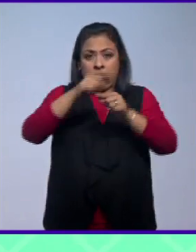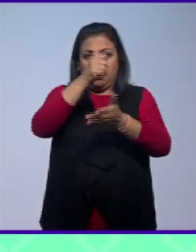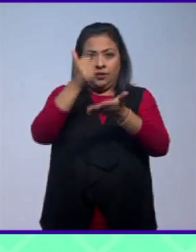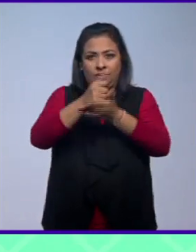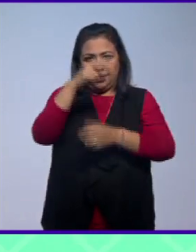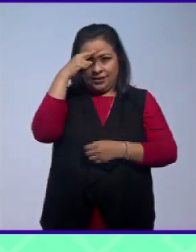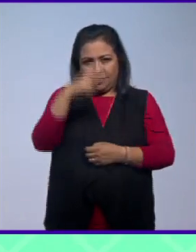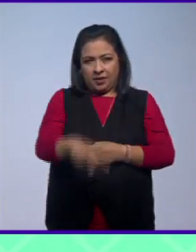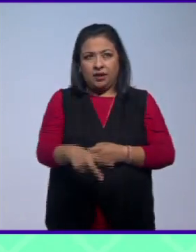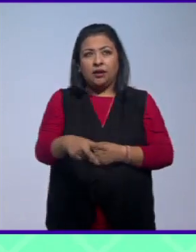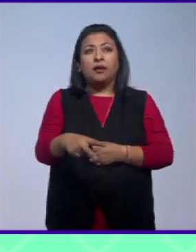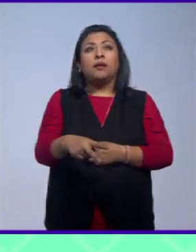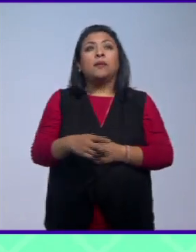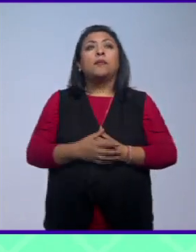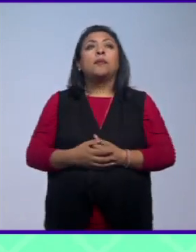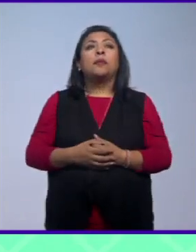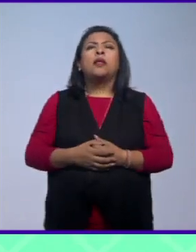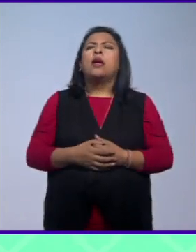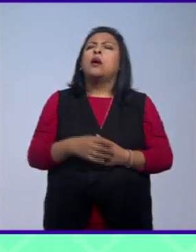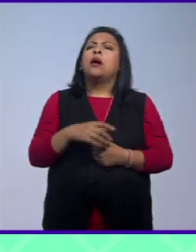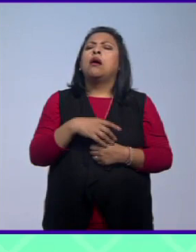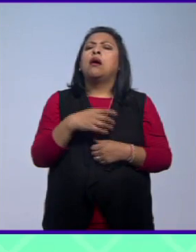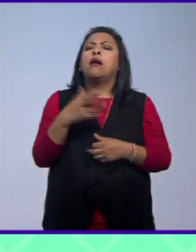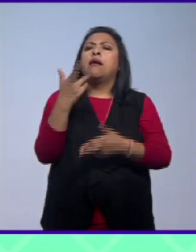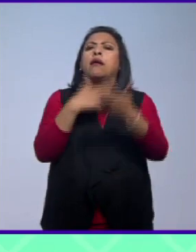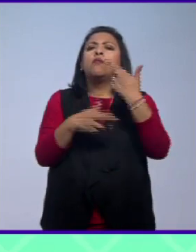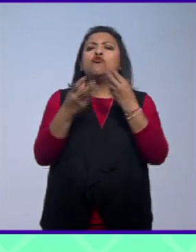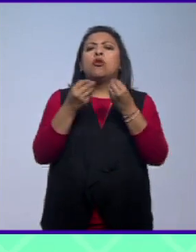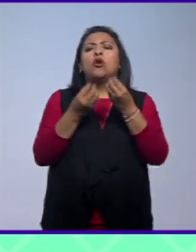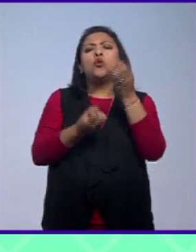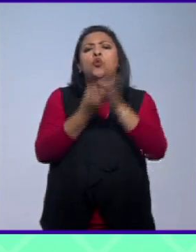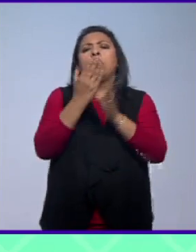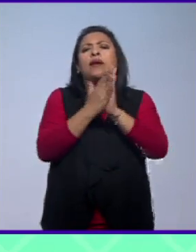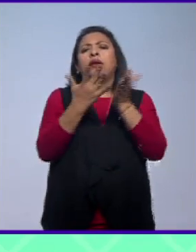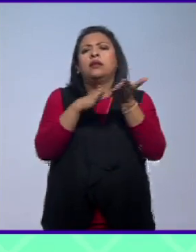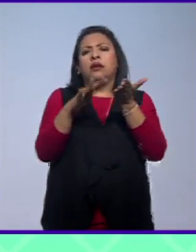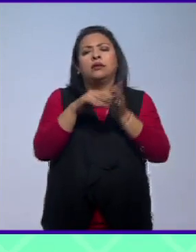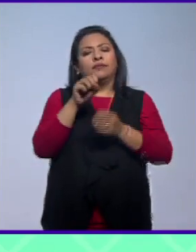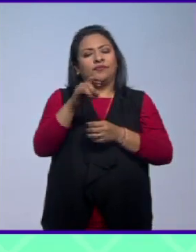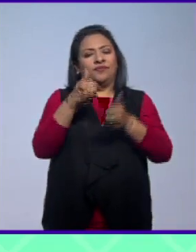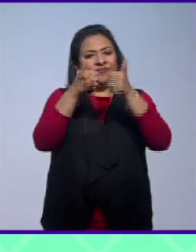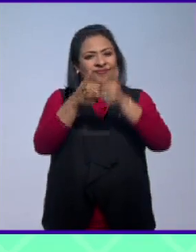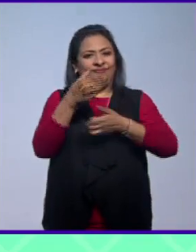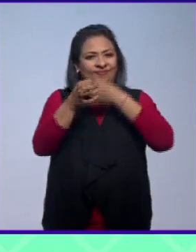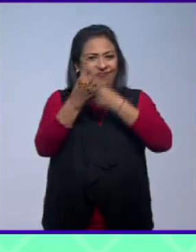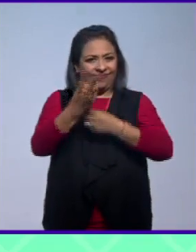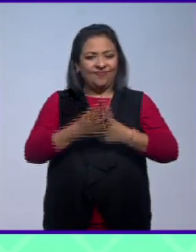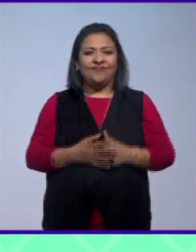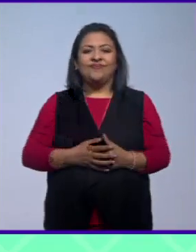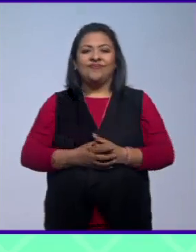la Ciudad de México. Regresamos con novedades literarias, ¿no? Por supuesto hay mucho, mucho que compartir. Sigan en Noticias 22.